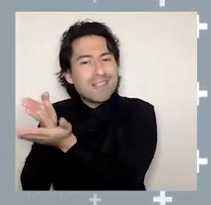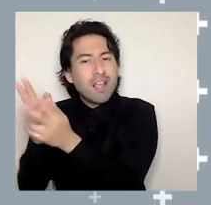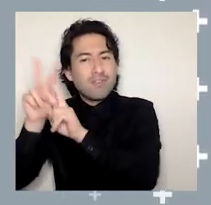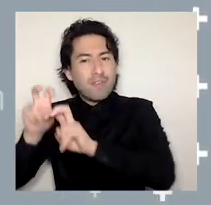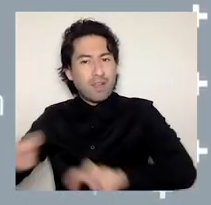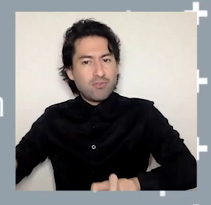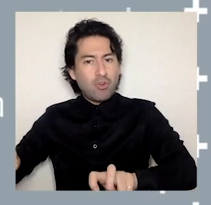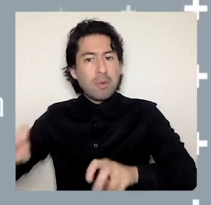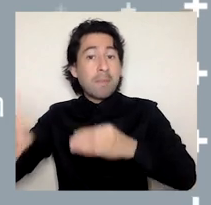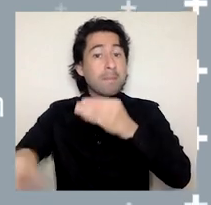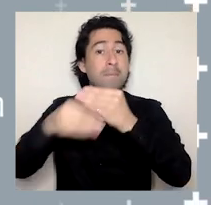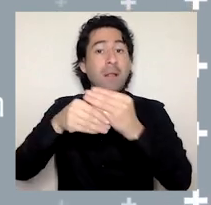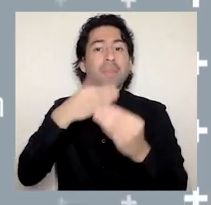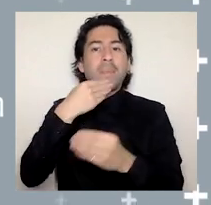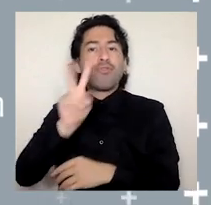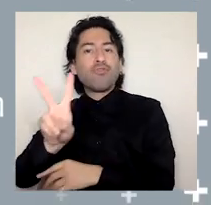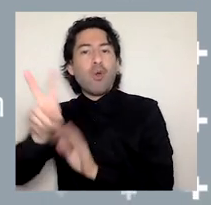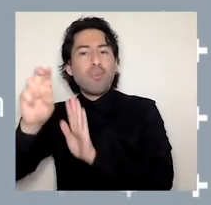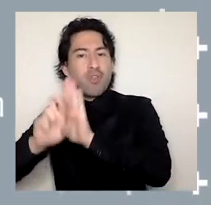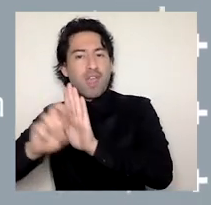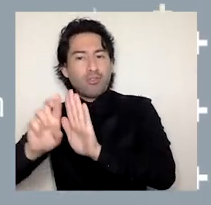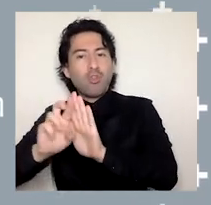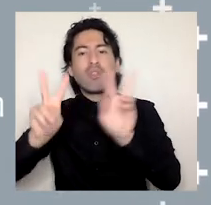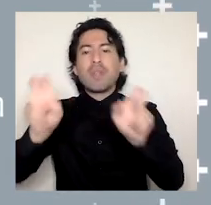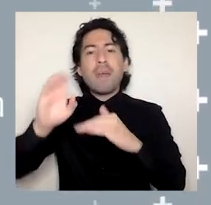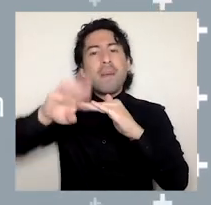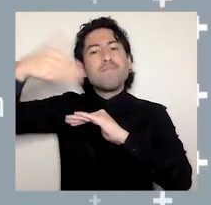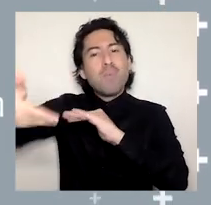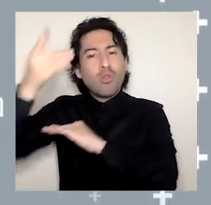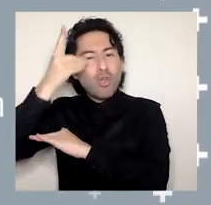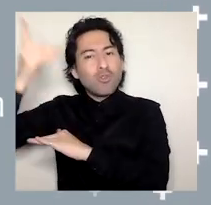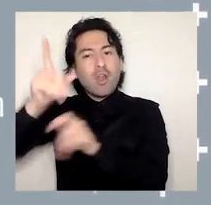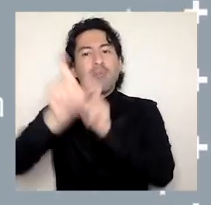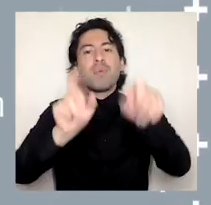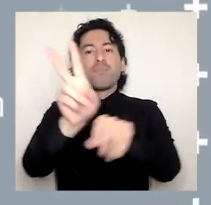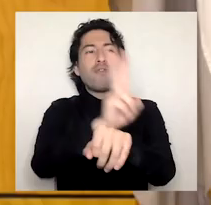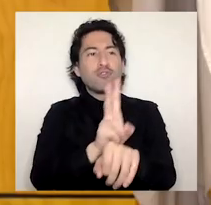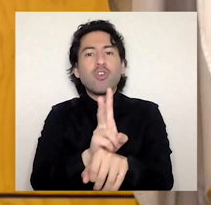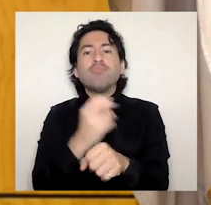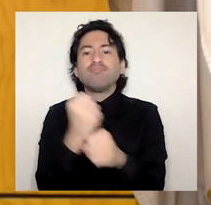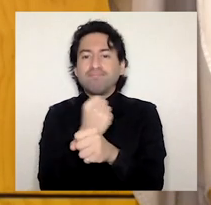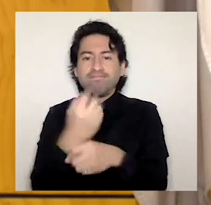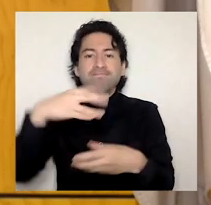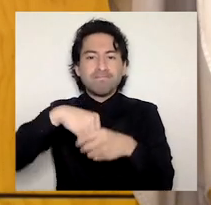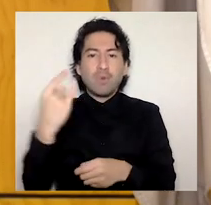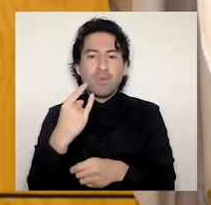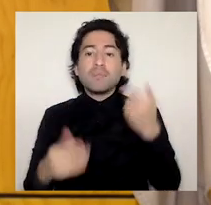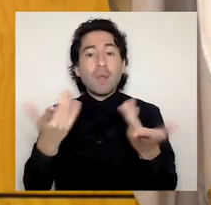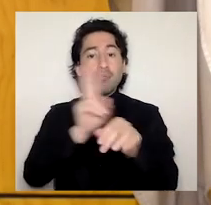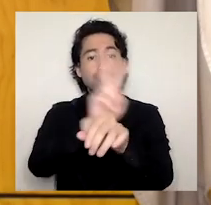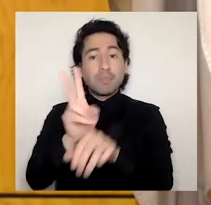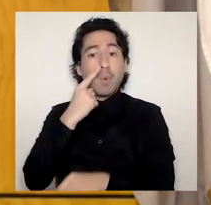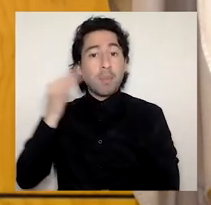que se suman dos proyectos de postdoctorado para académicos de nuestra institución. Académicas y